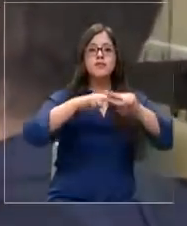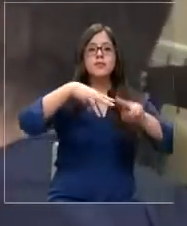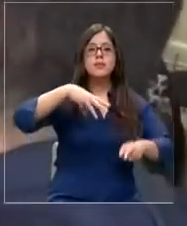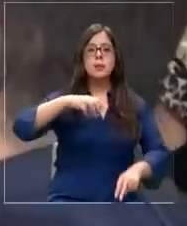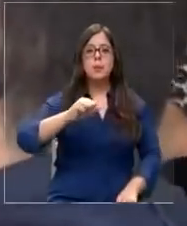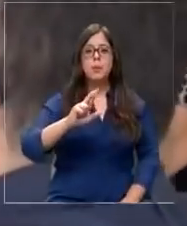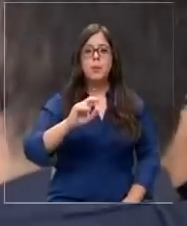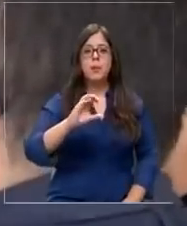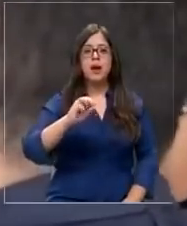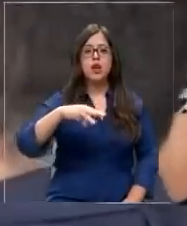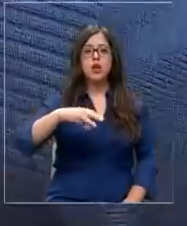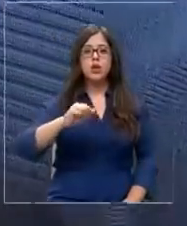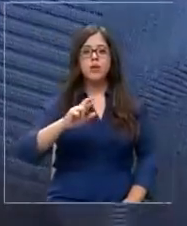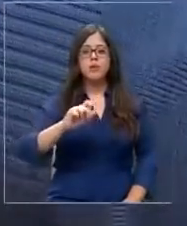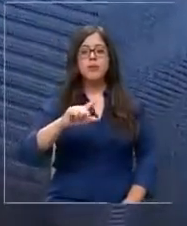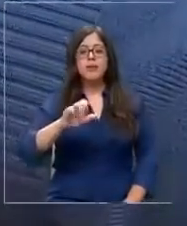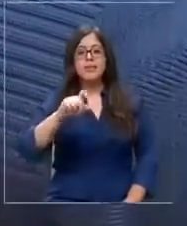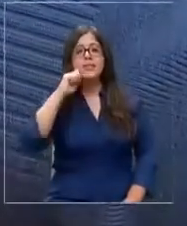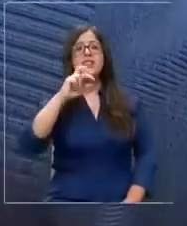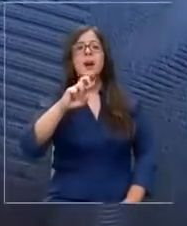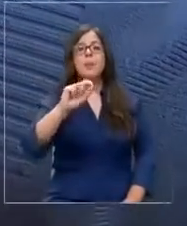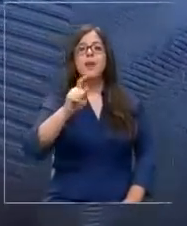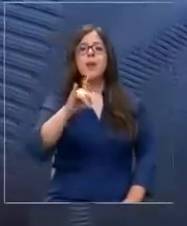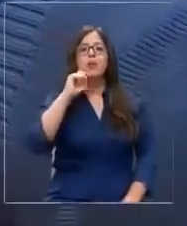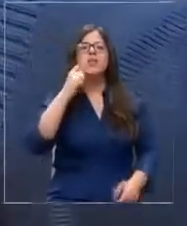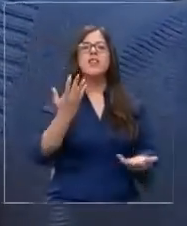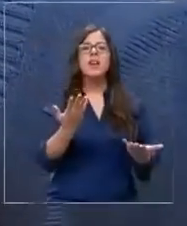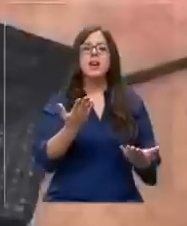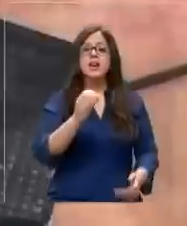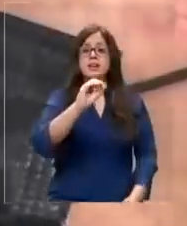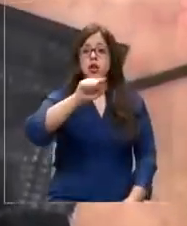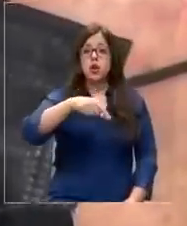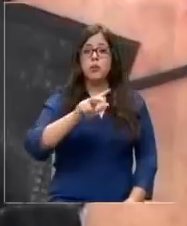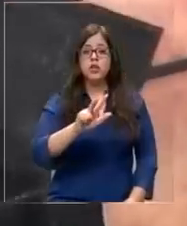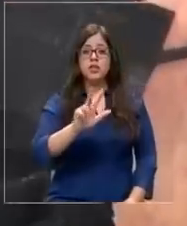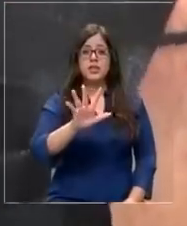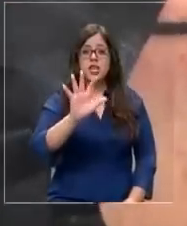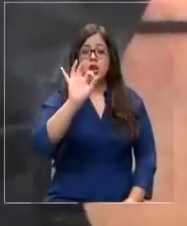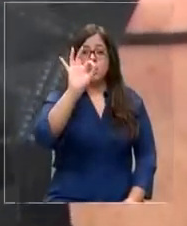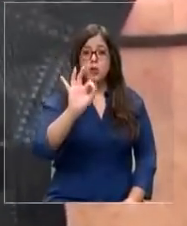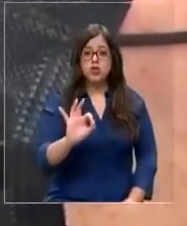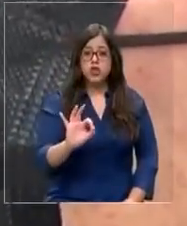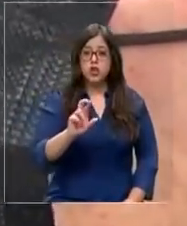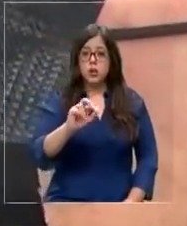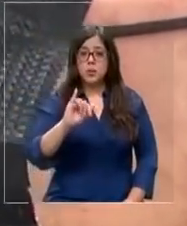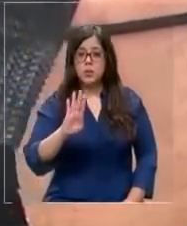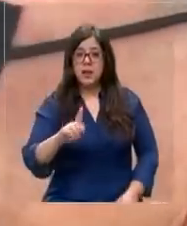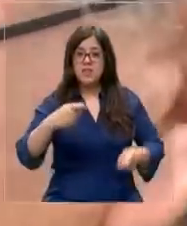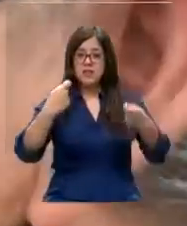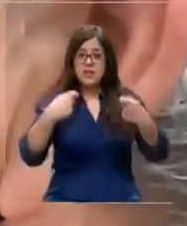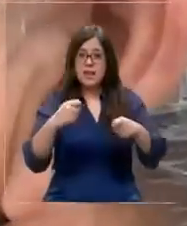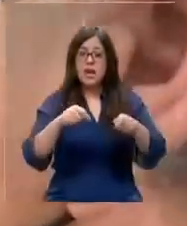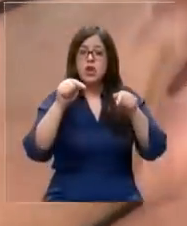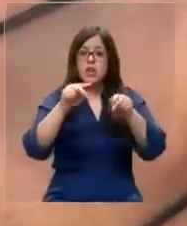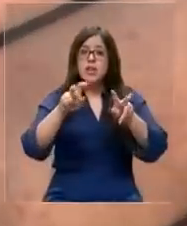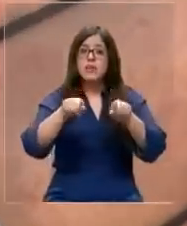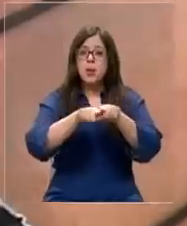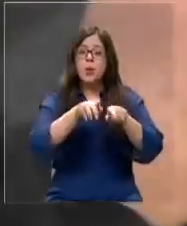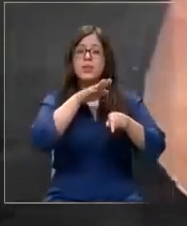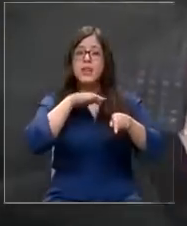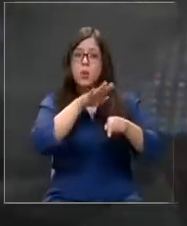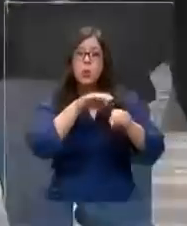ya que la PGU tendrá un costo fiscal de 0,98% del PIB, por lo que la recaudación permanente, el uso de las